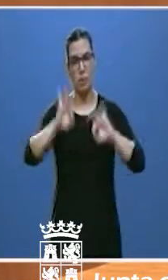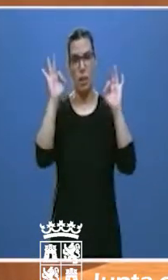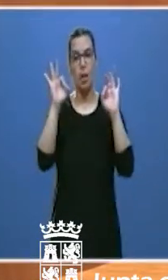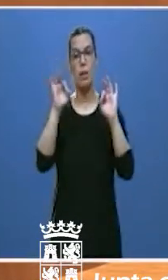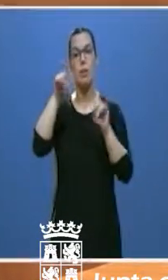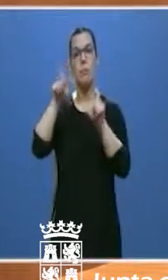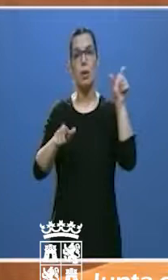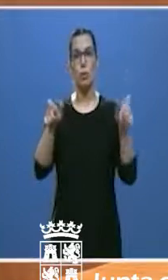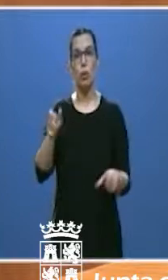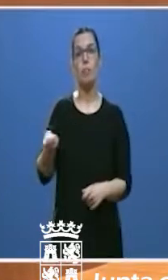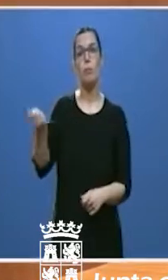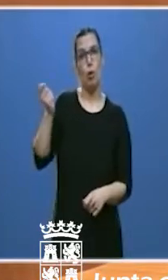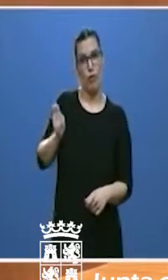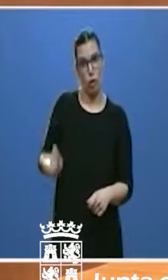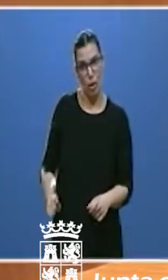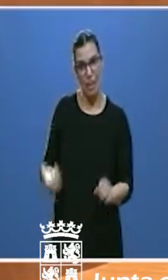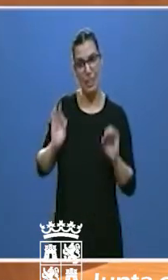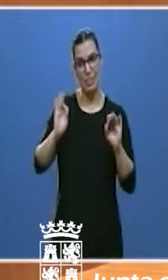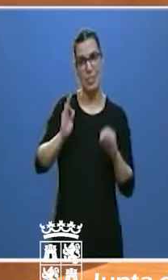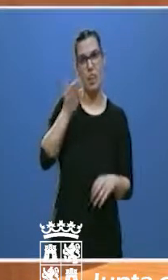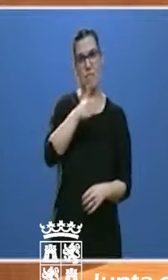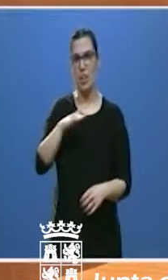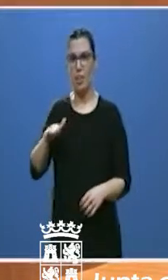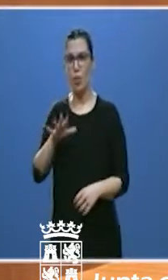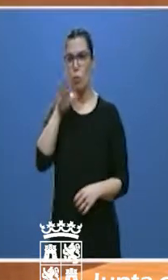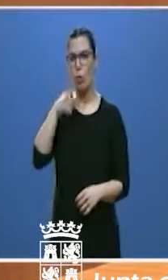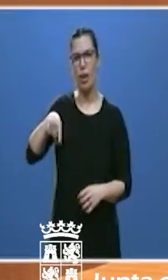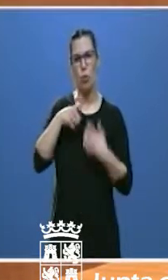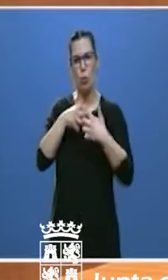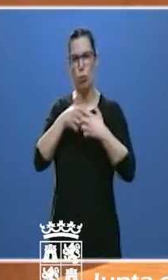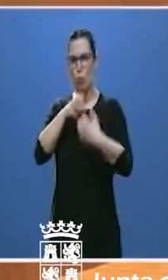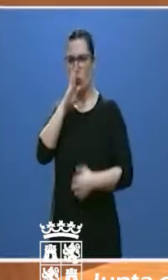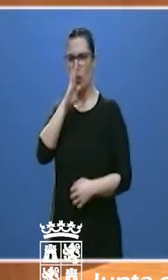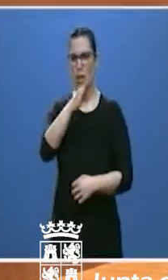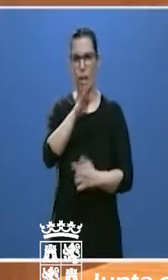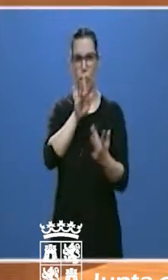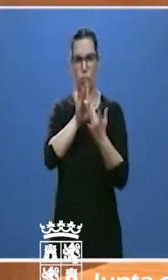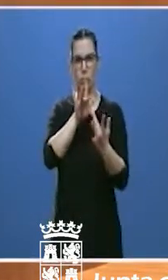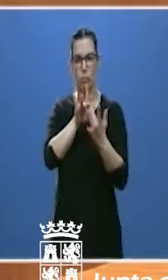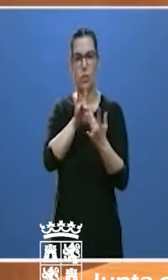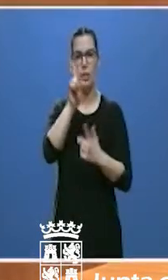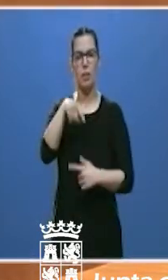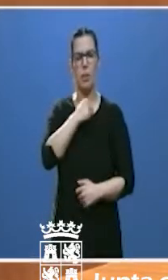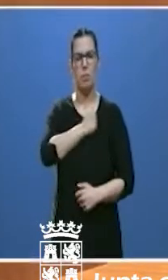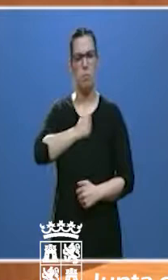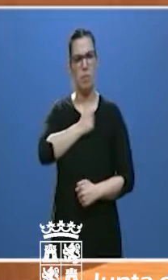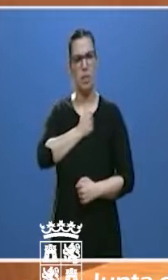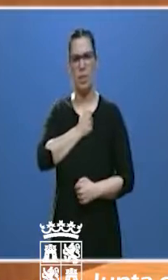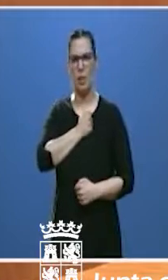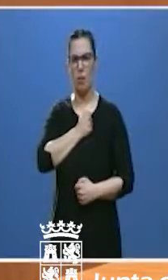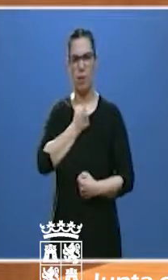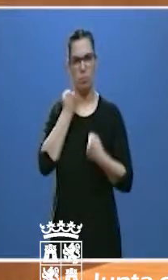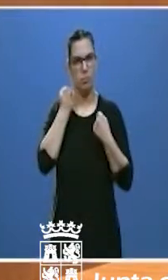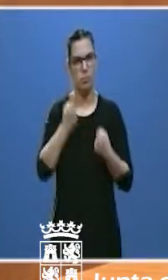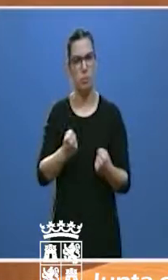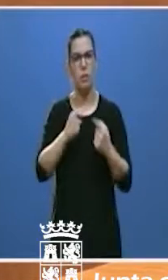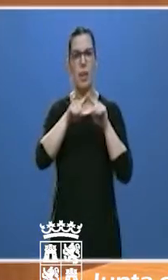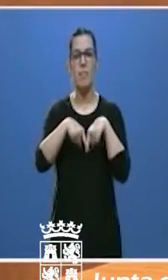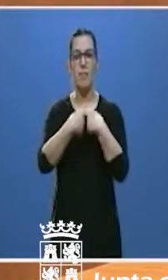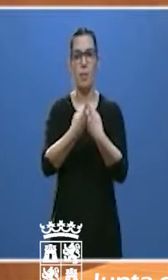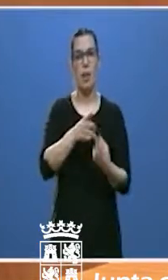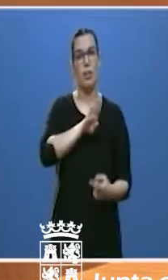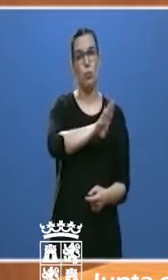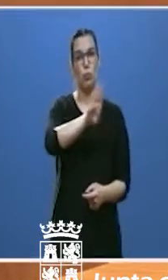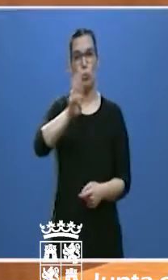profesionales fallecidos en la primera línea de batalla y enviar mi más sentido pésame a los familiares que han sufrido esa